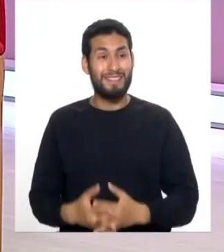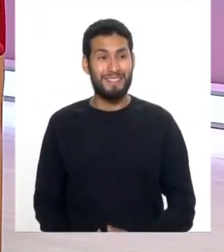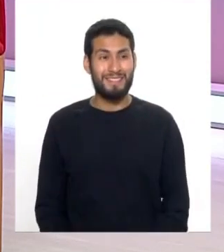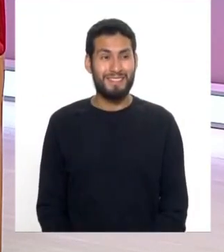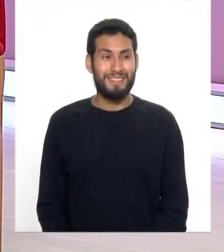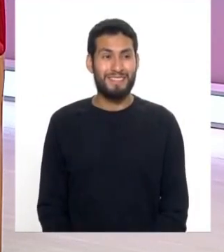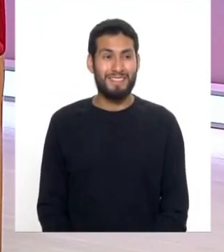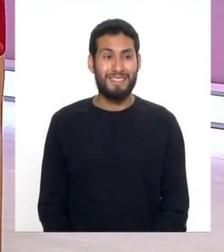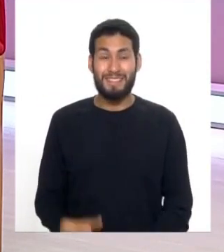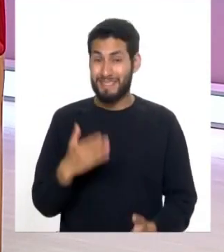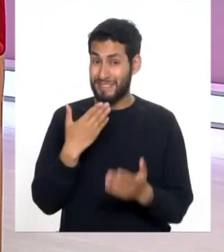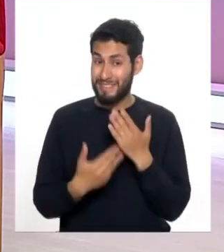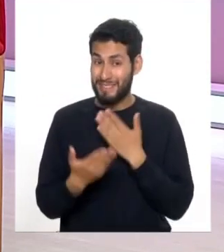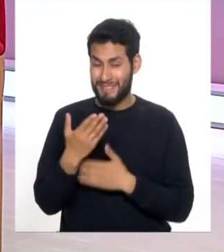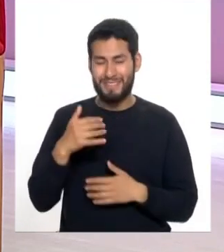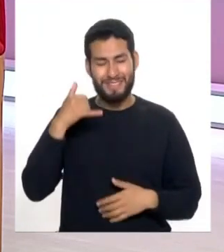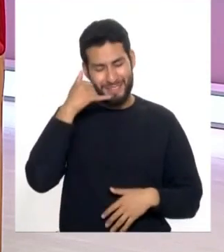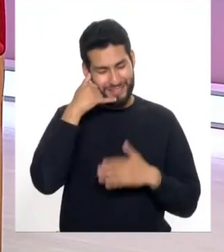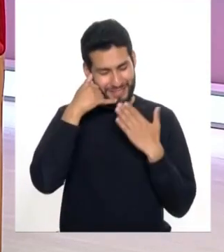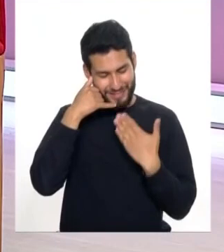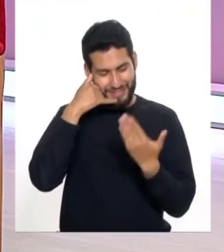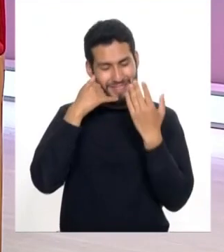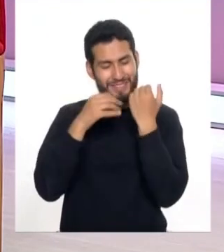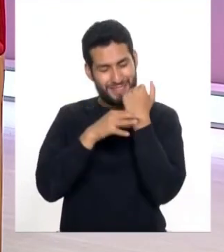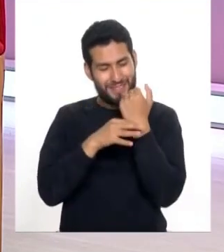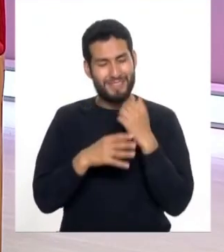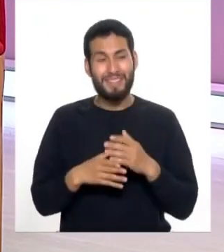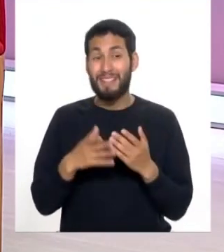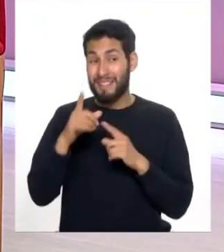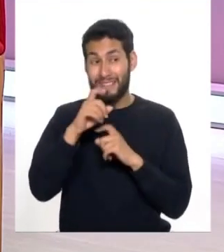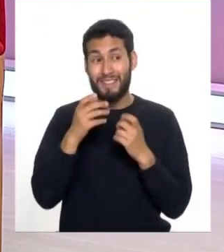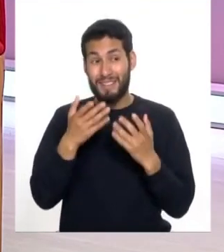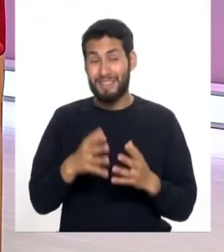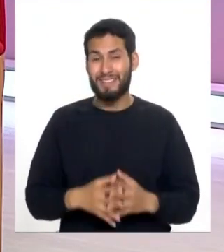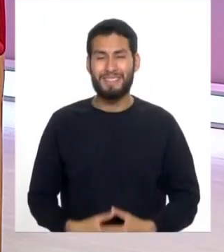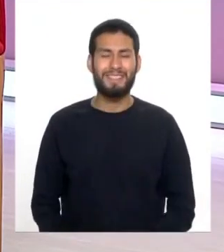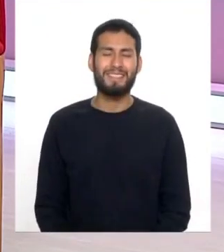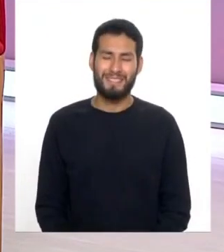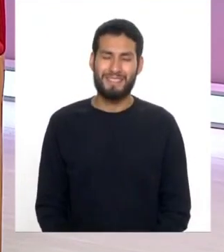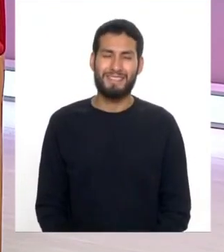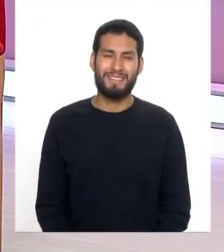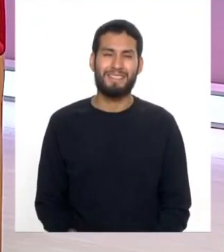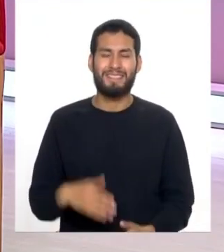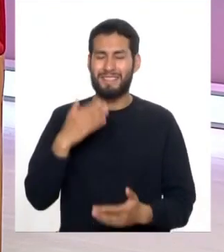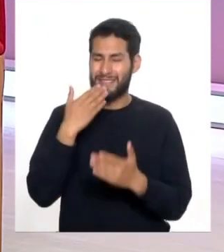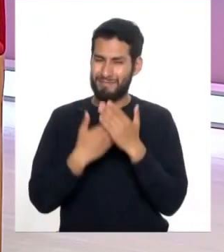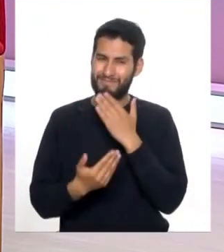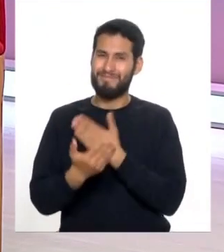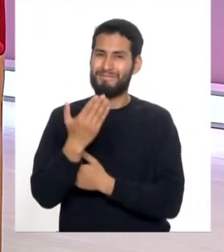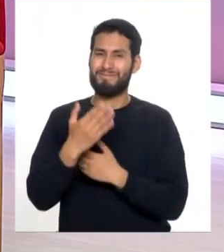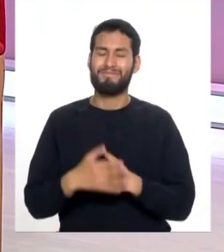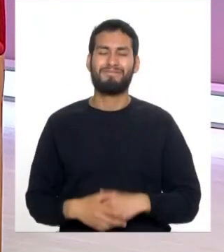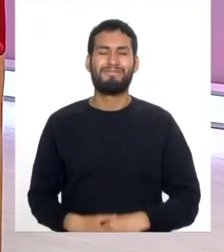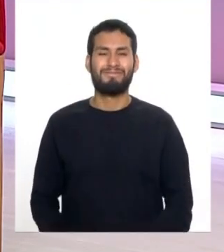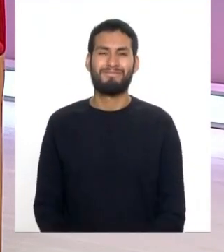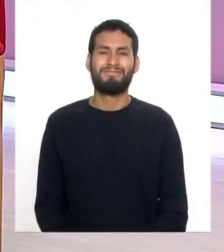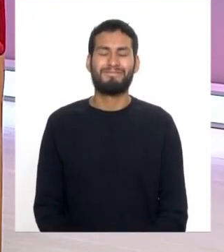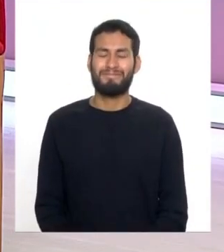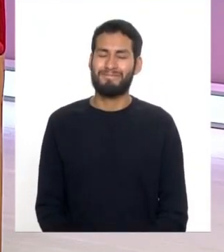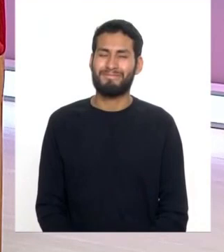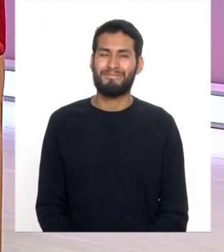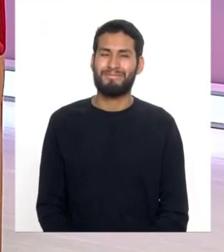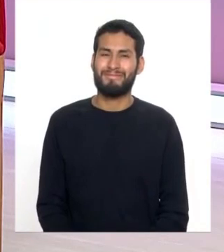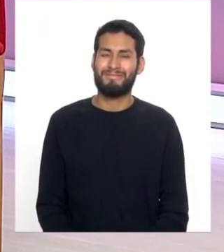buenos días Antonio ¿cómo estás? ¿cuál es tu consulta? muy buenos días a la doctora Roxana